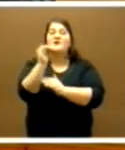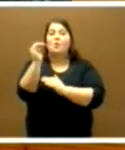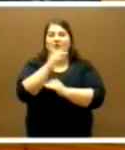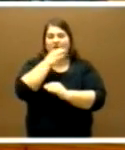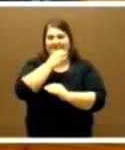Gracias.